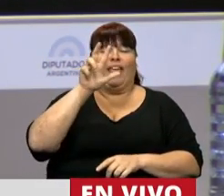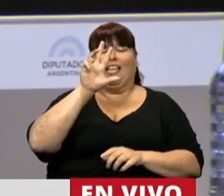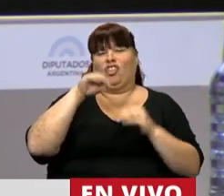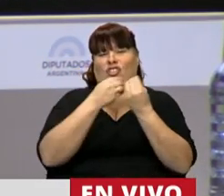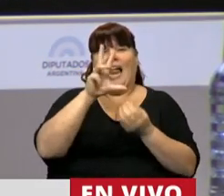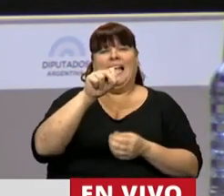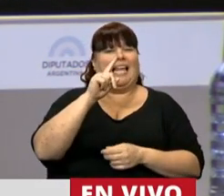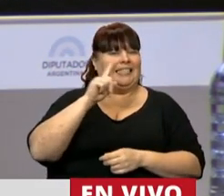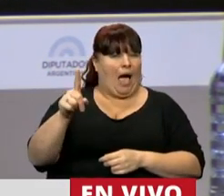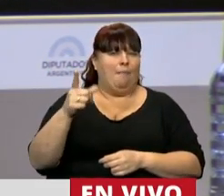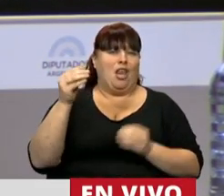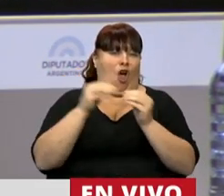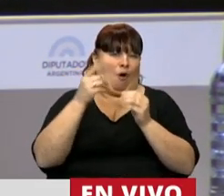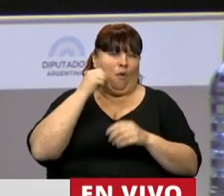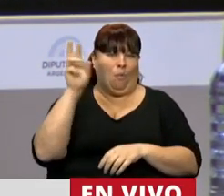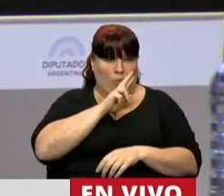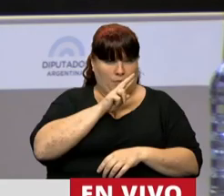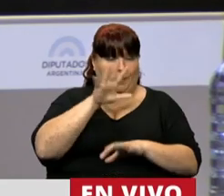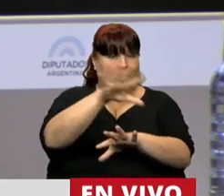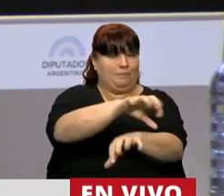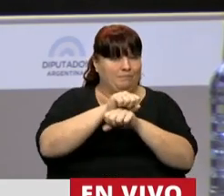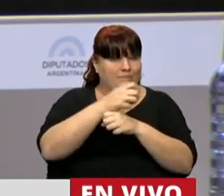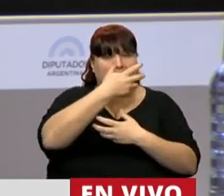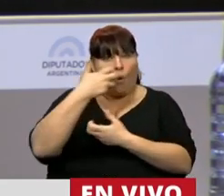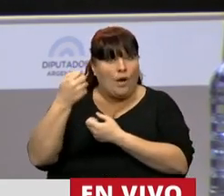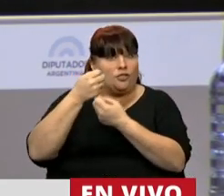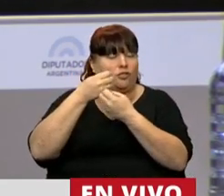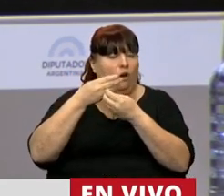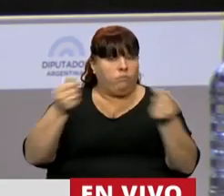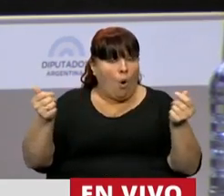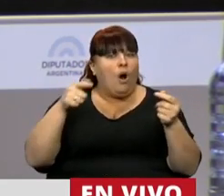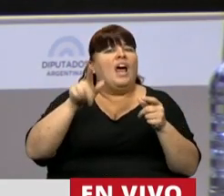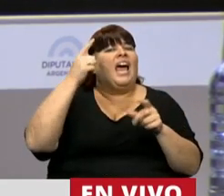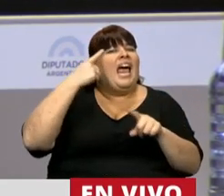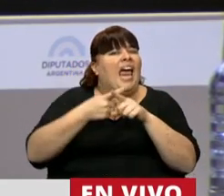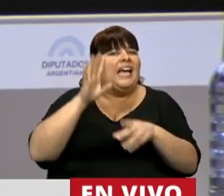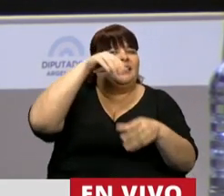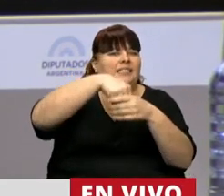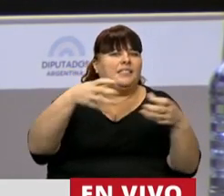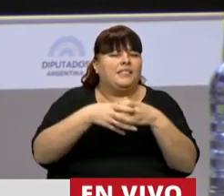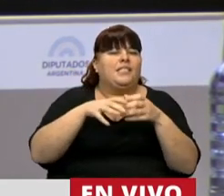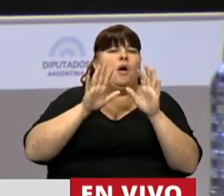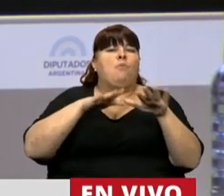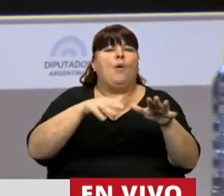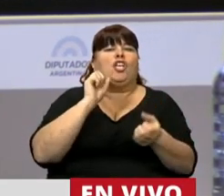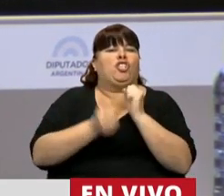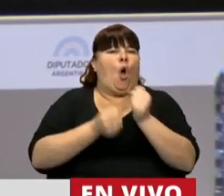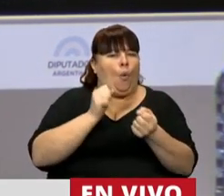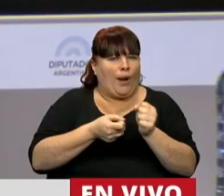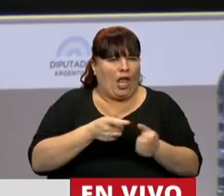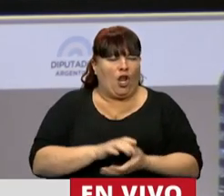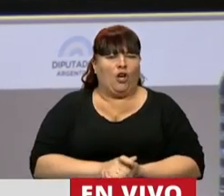30.000 compañeros y compañeras detenidos, desaparecidos, fueron integrantes del movimiento obrero organizado.